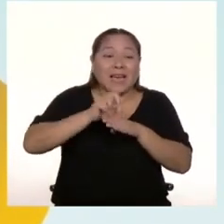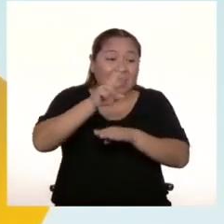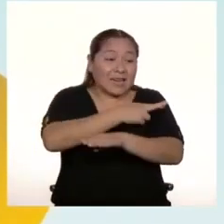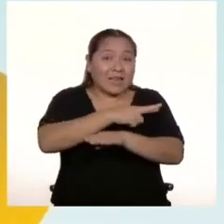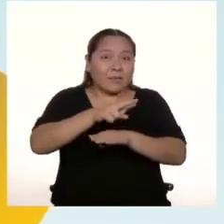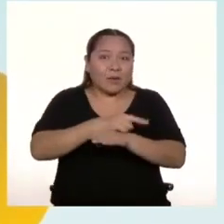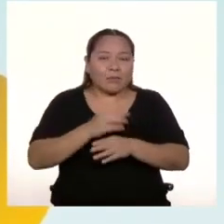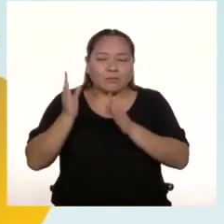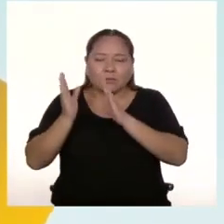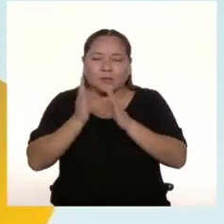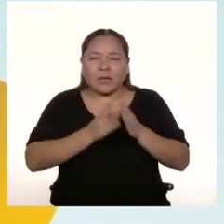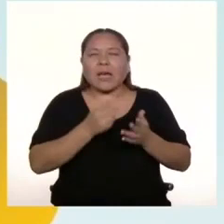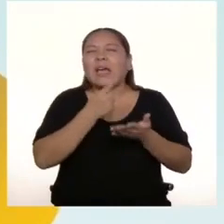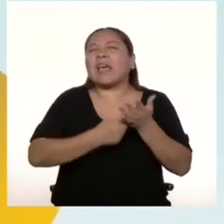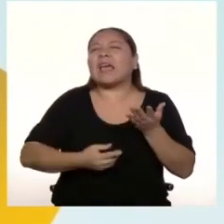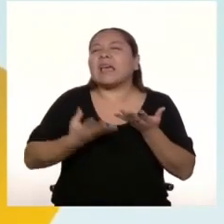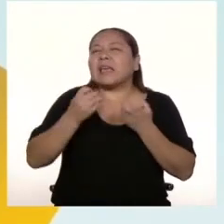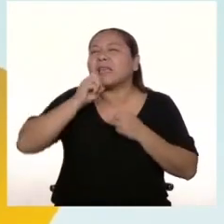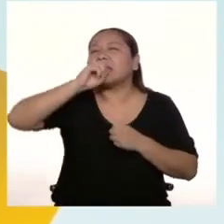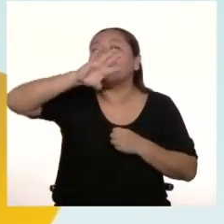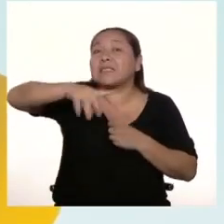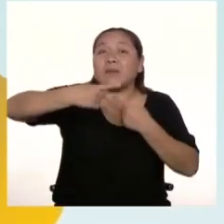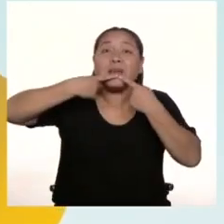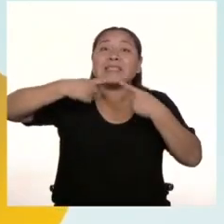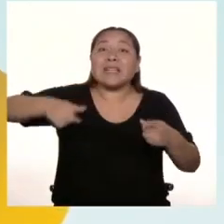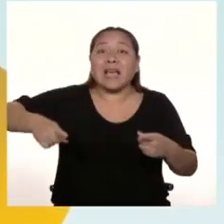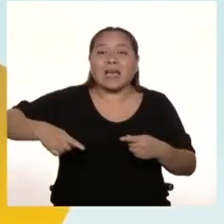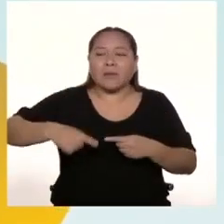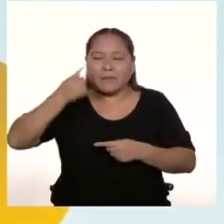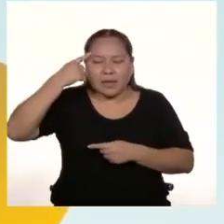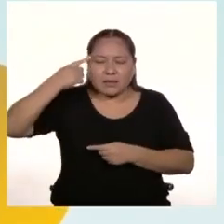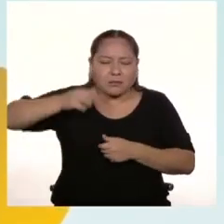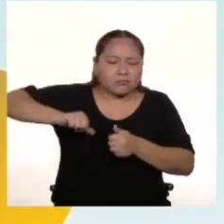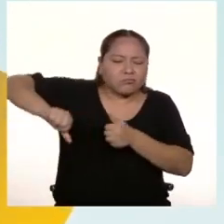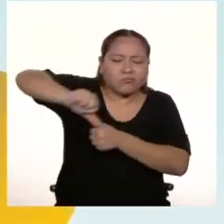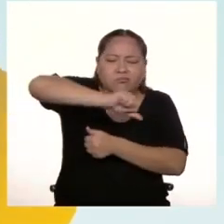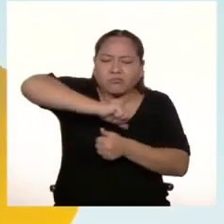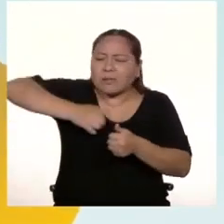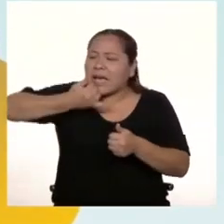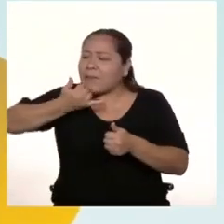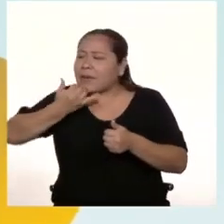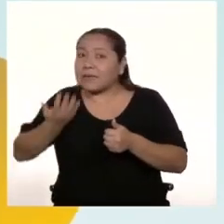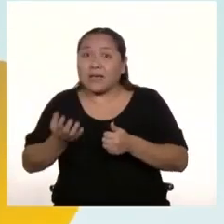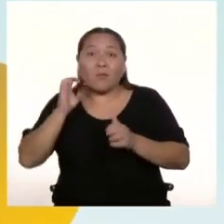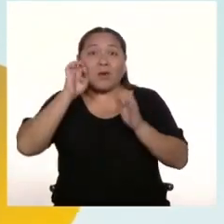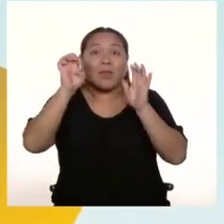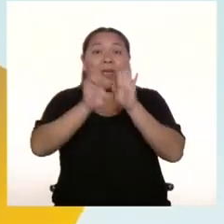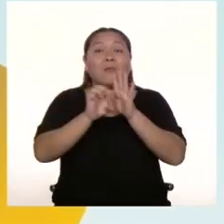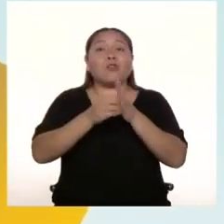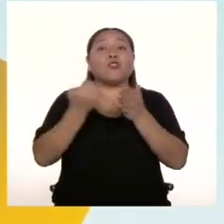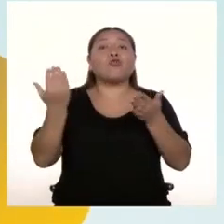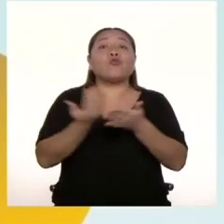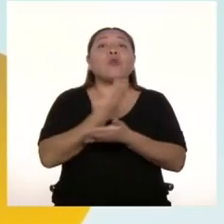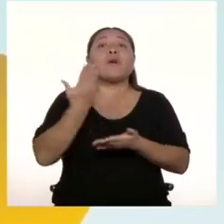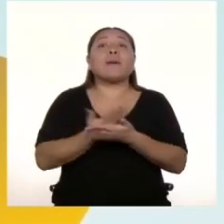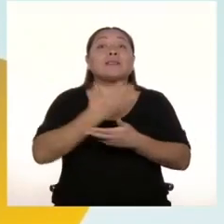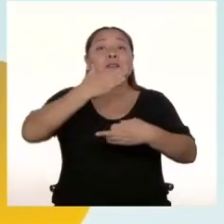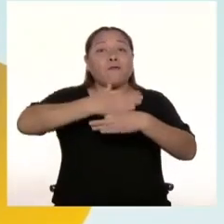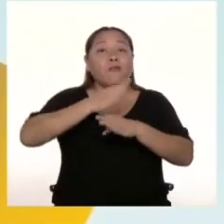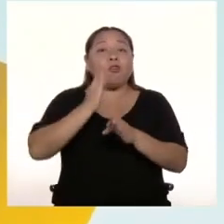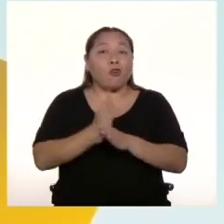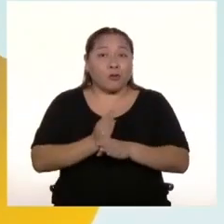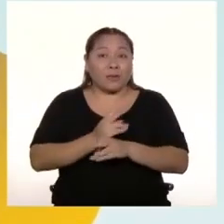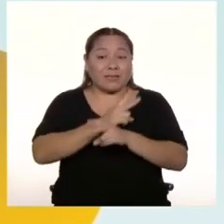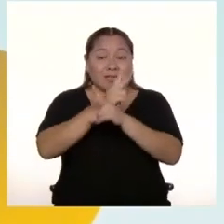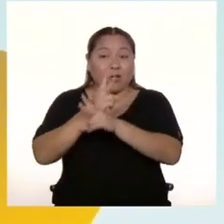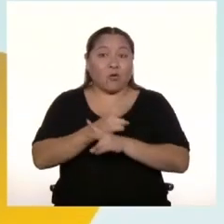quieres comunicar en tu canción. Piensa en lo que pasa a tu alrededor. Por ejemplo, sobre los nuevos hábitos que nuestra familia